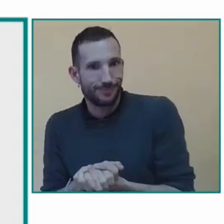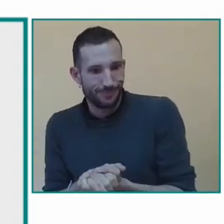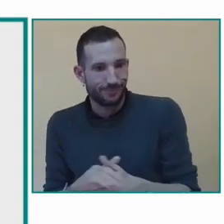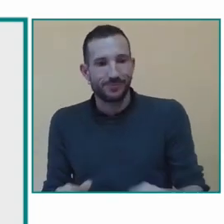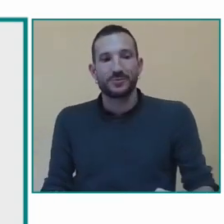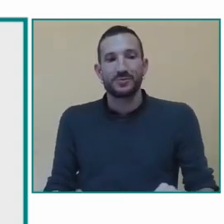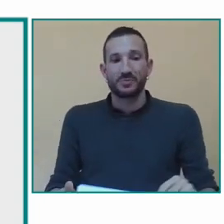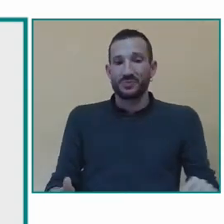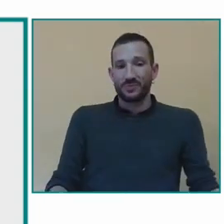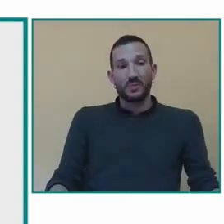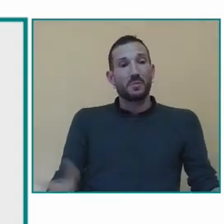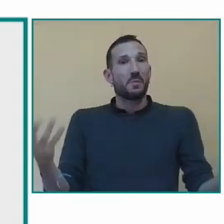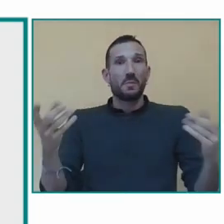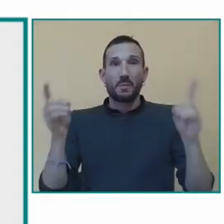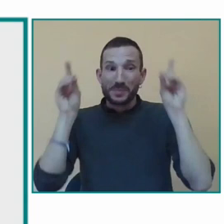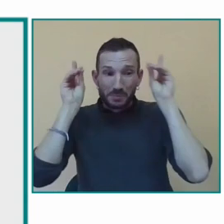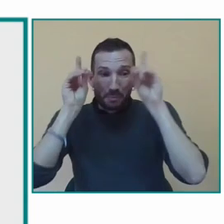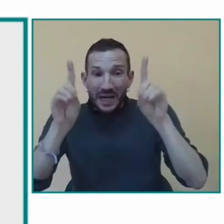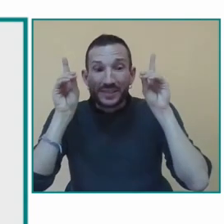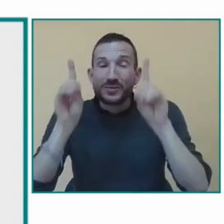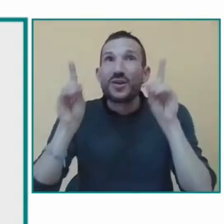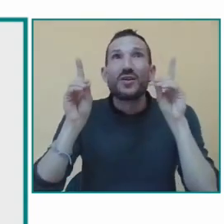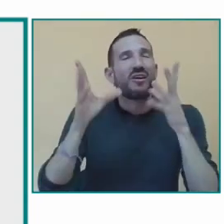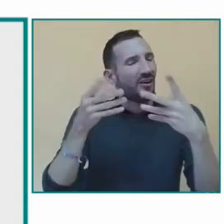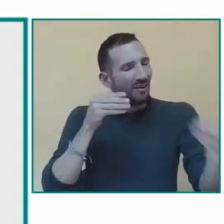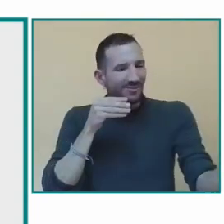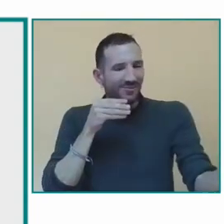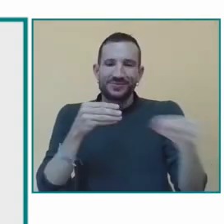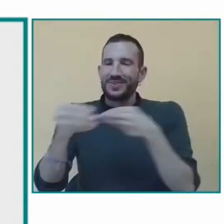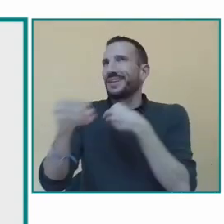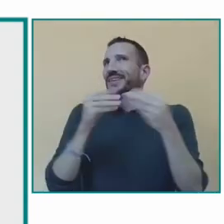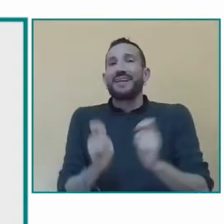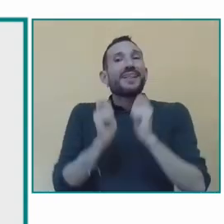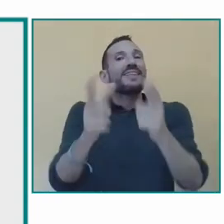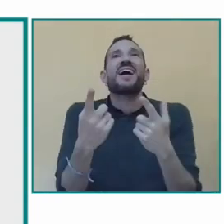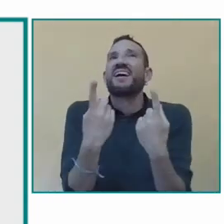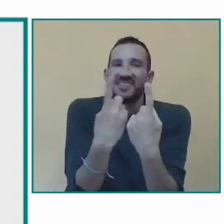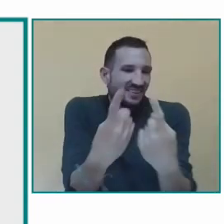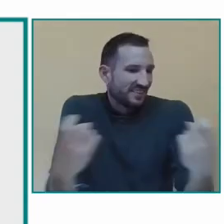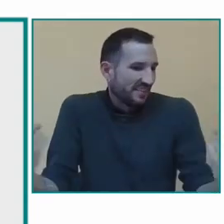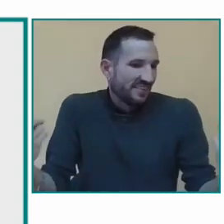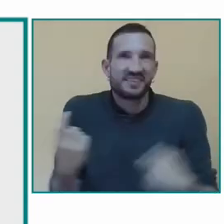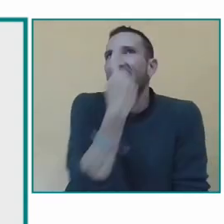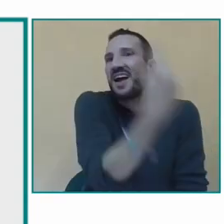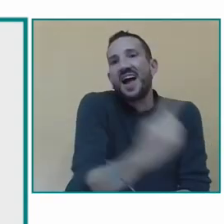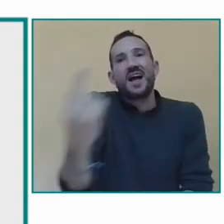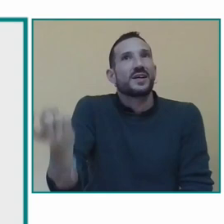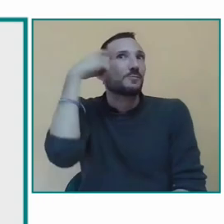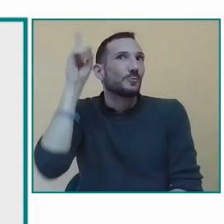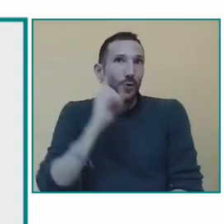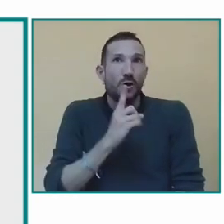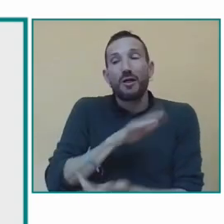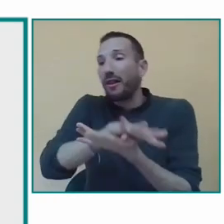lingüístico para ellos somos profesores de lengua de signos pero también ofrecemos un apoyo en otras áreas en cuanto a la metodología lógicamente necesitamos una